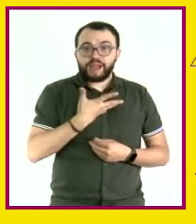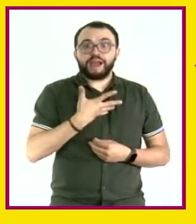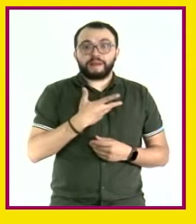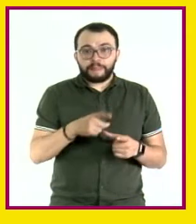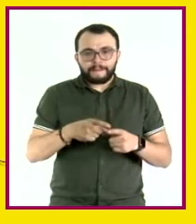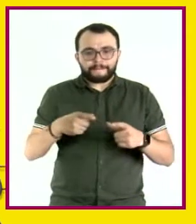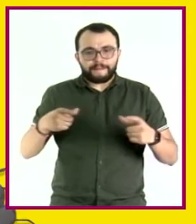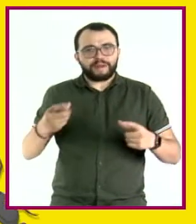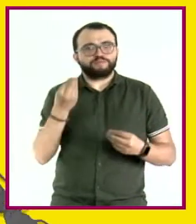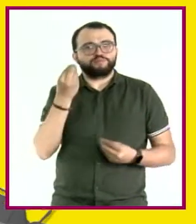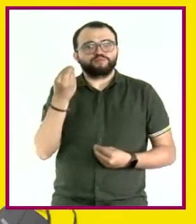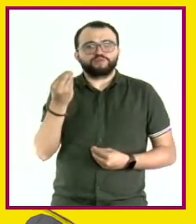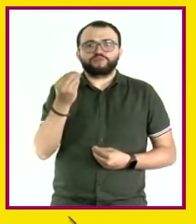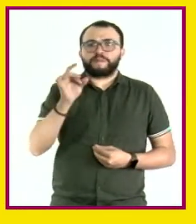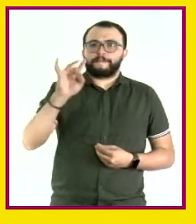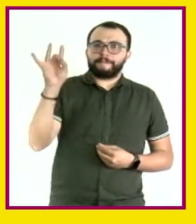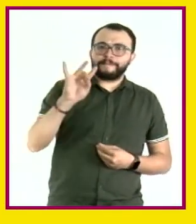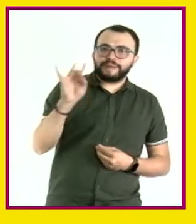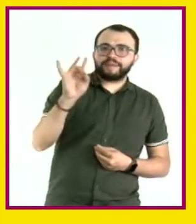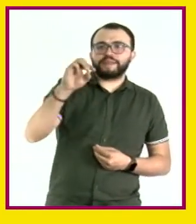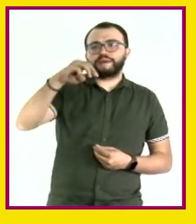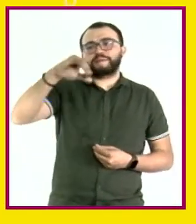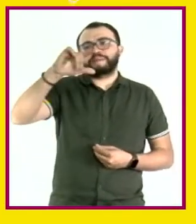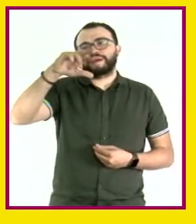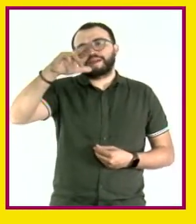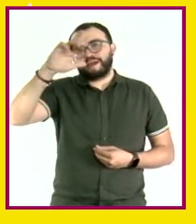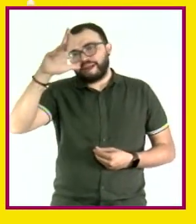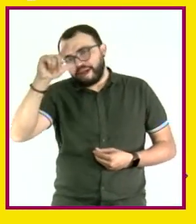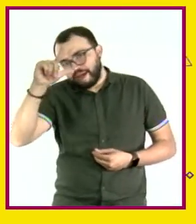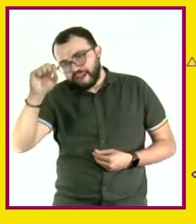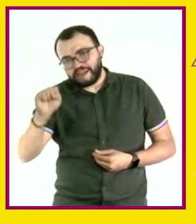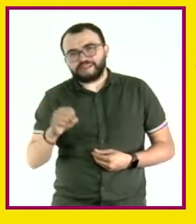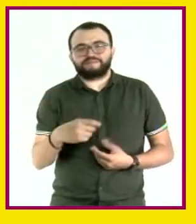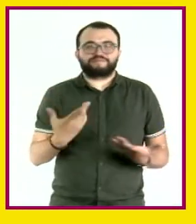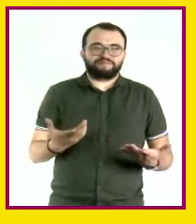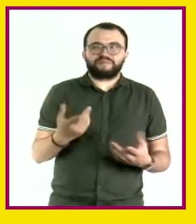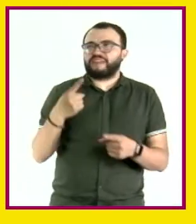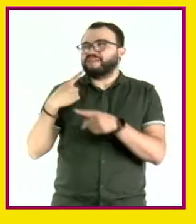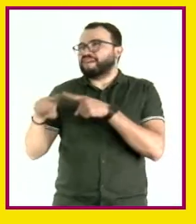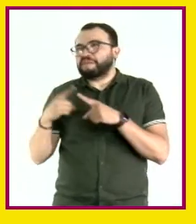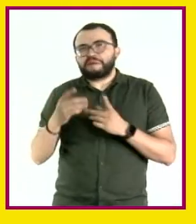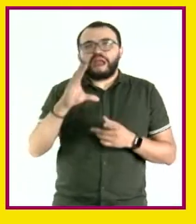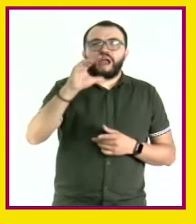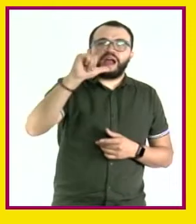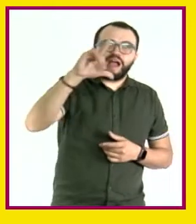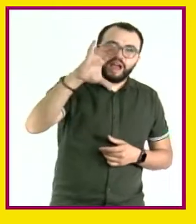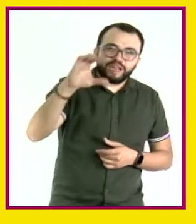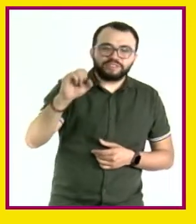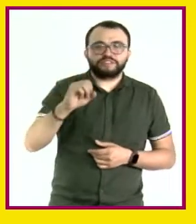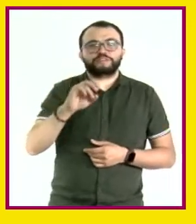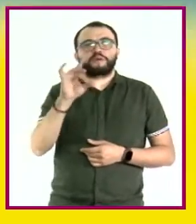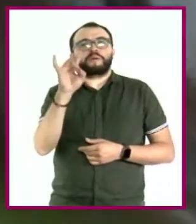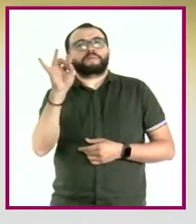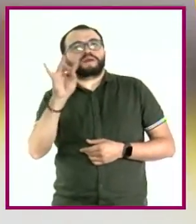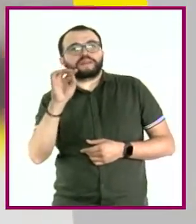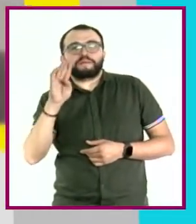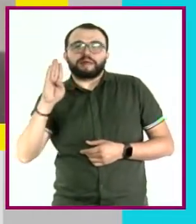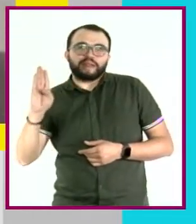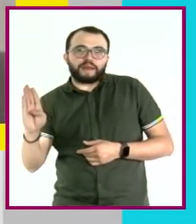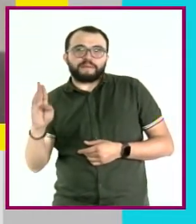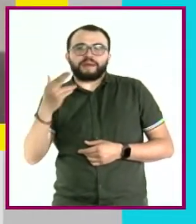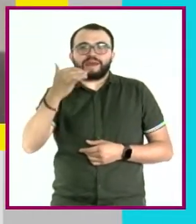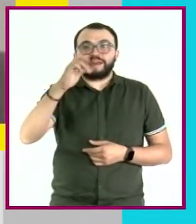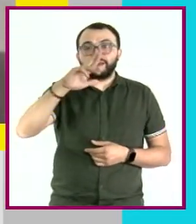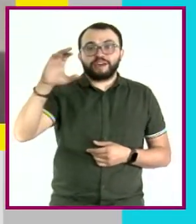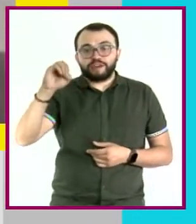vitaminas, minerales como sodio, fósforo, calcio, magnesio, vitamina B, cobre y hierro, que son